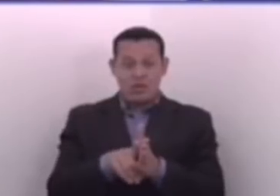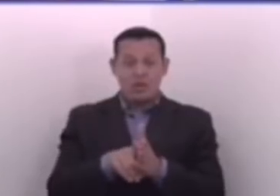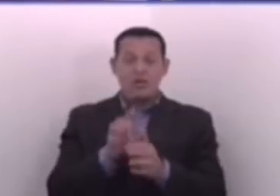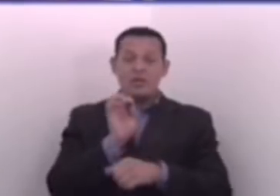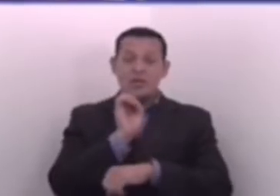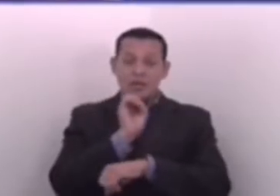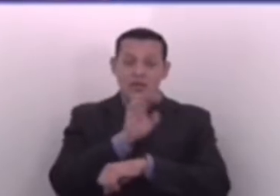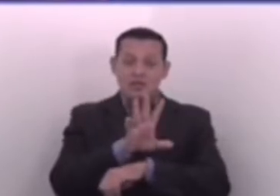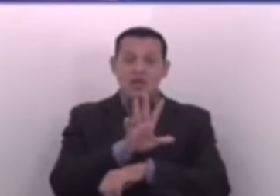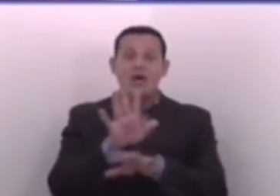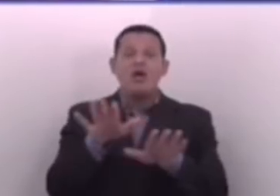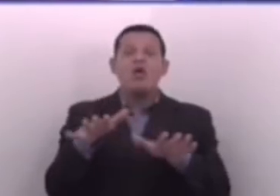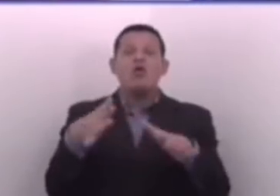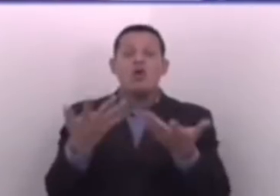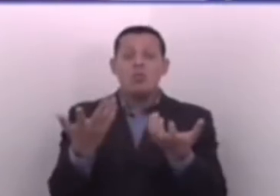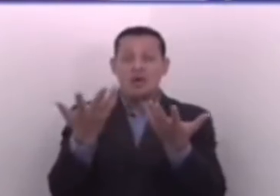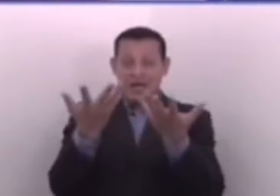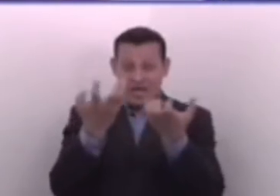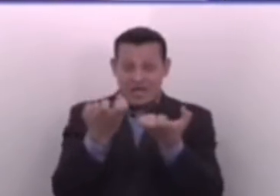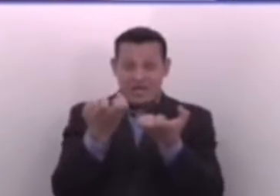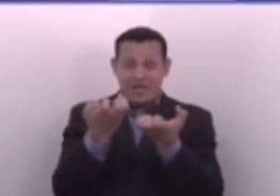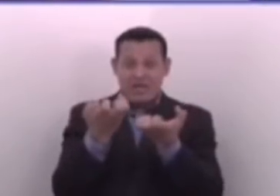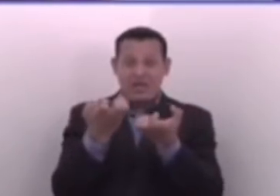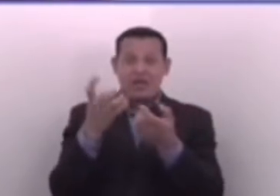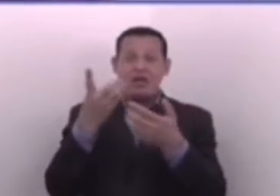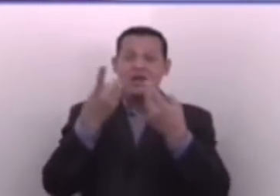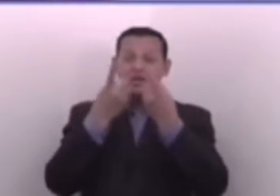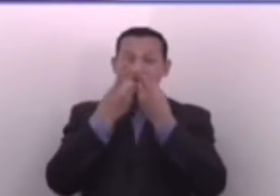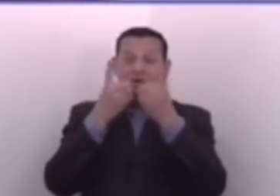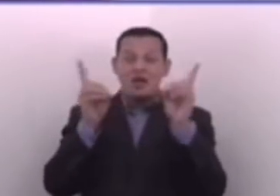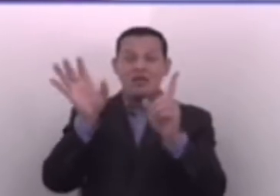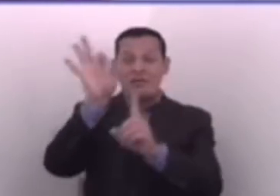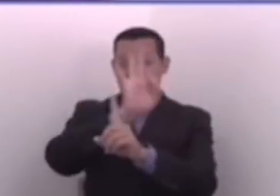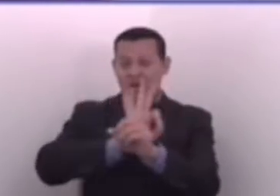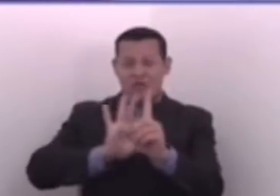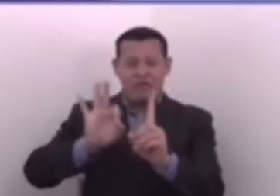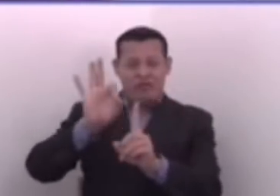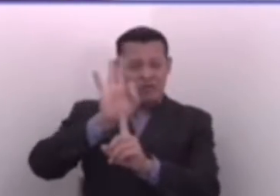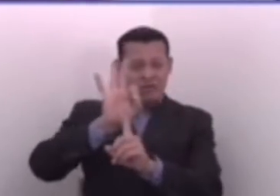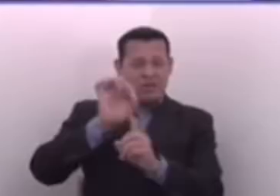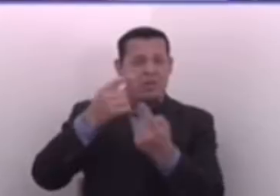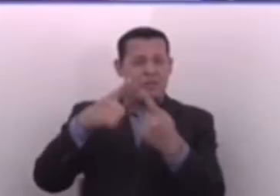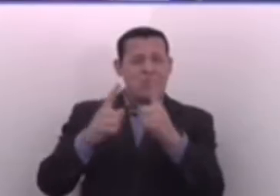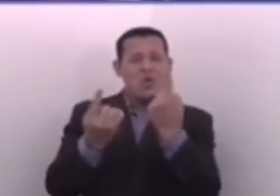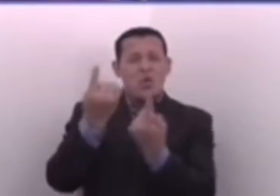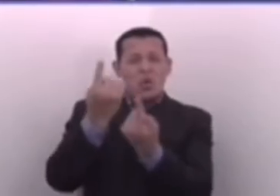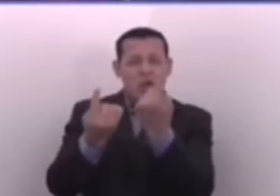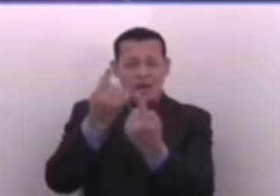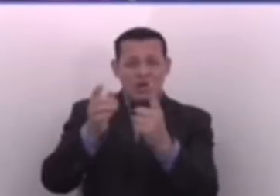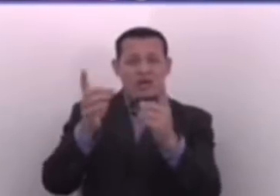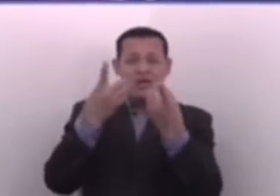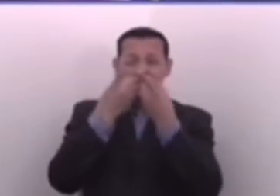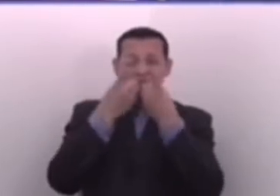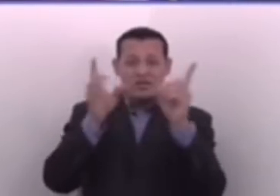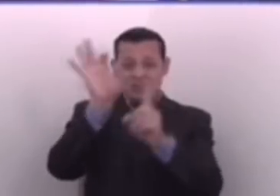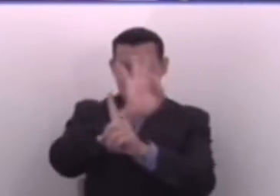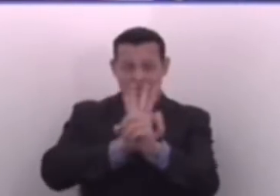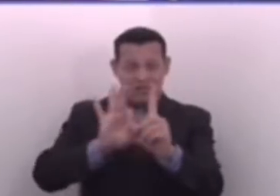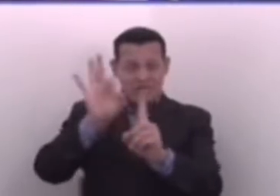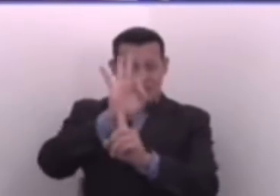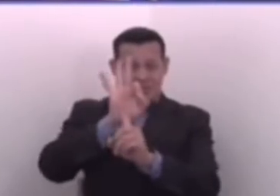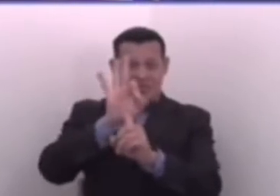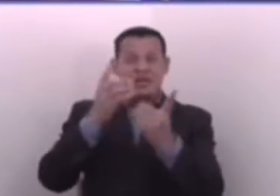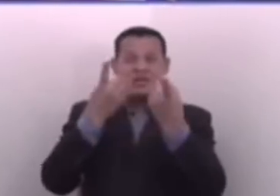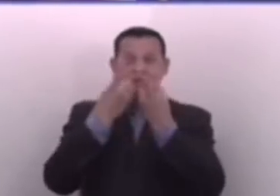mencionaba cómo quería regresar a la democracia perfecta. Pero ¿saben cuál era esa democracia perfecta? La